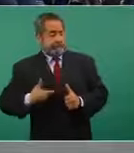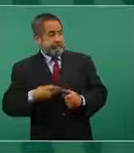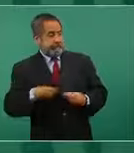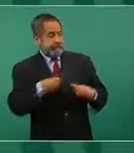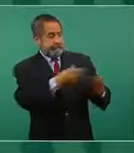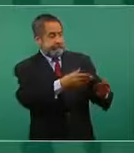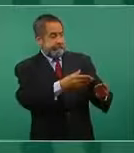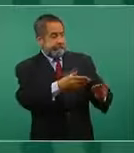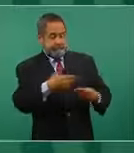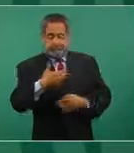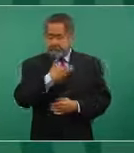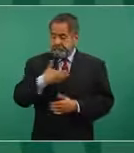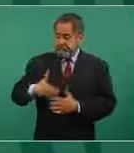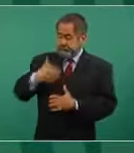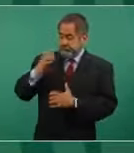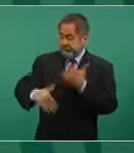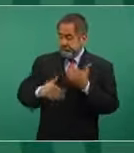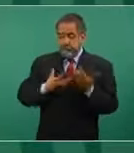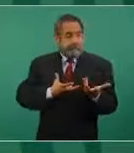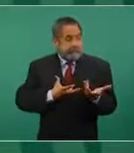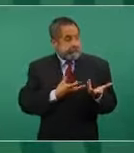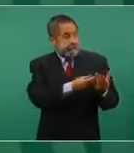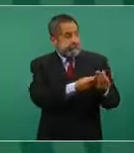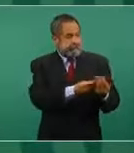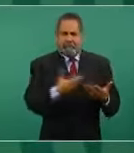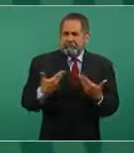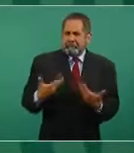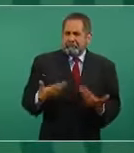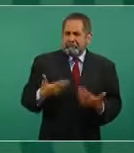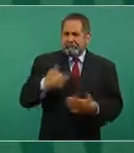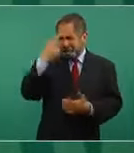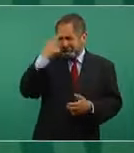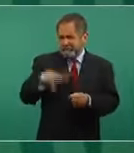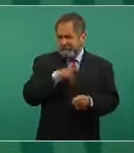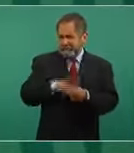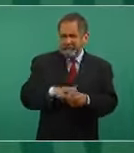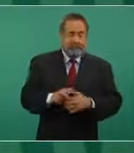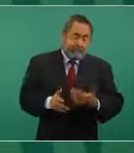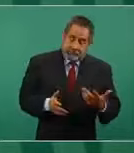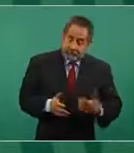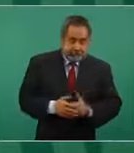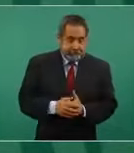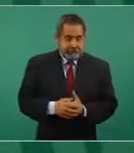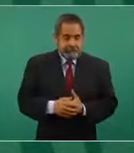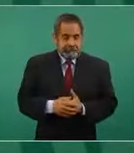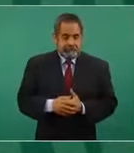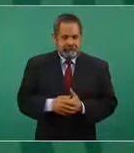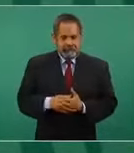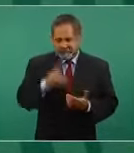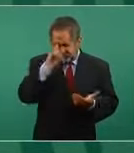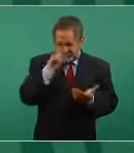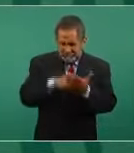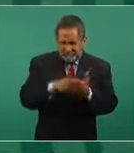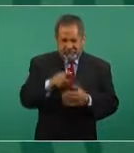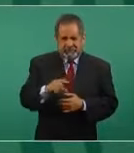¿Ustedes creen que a Salinas